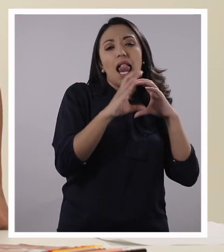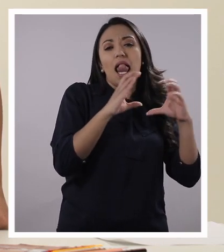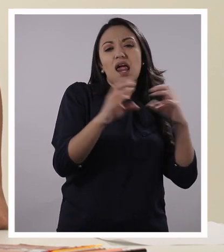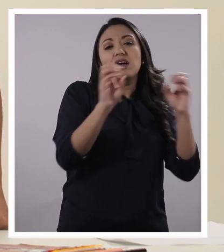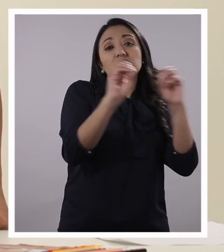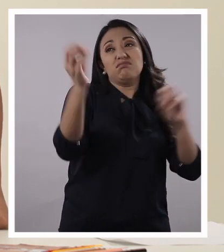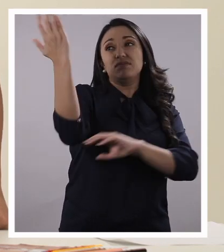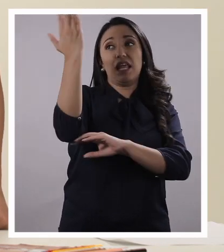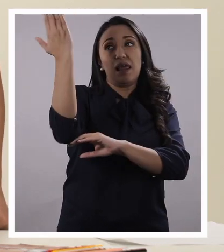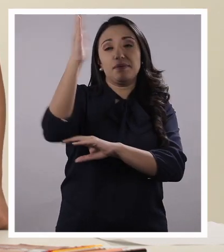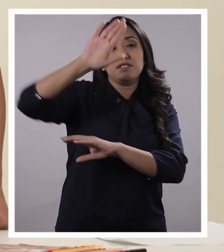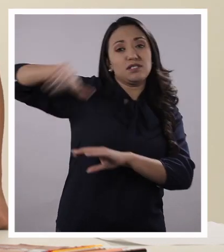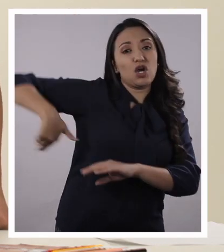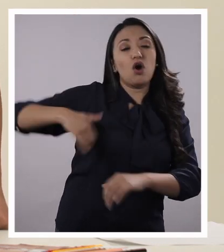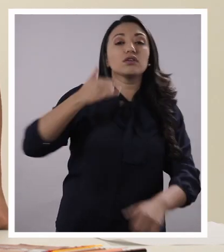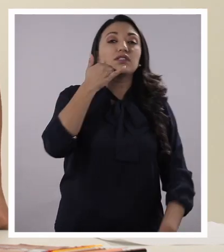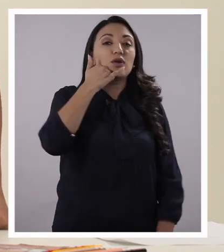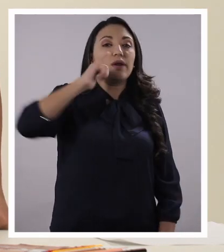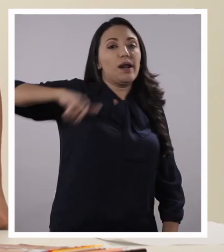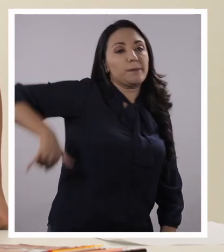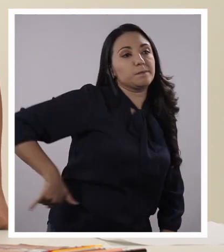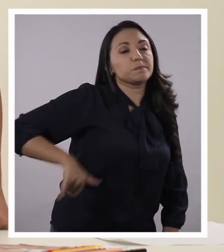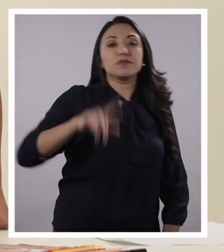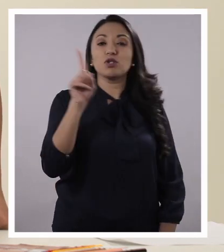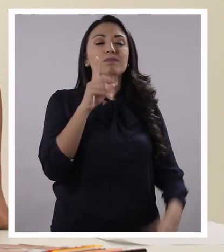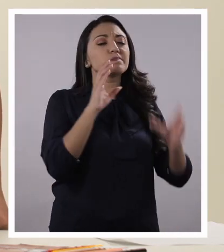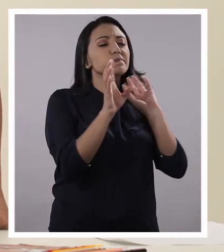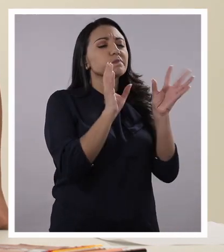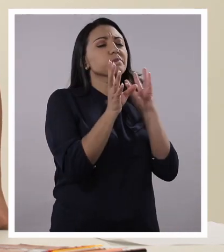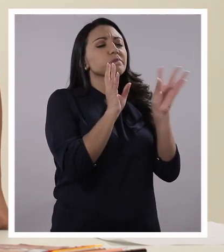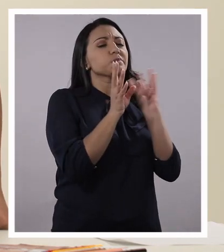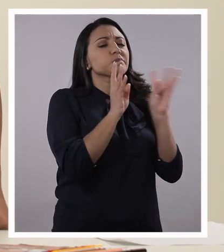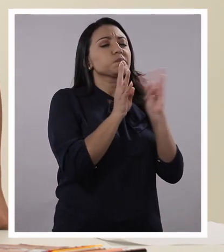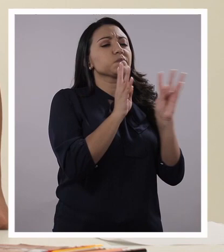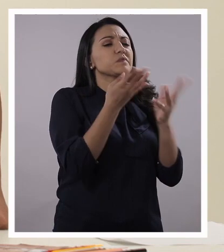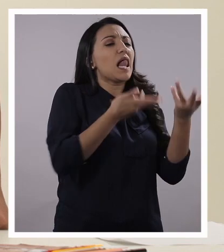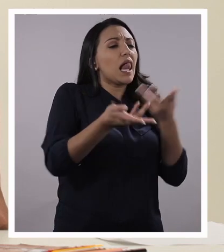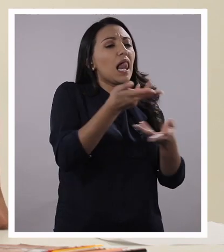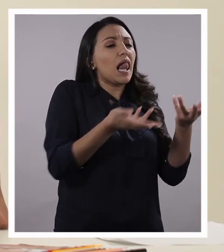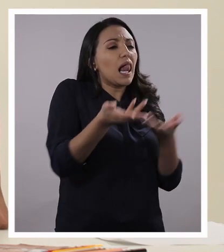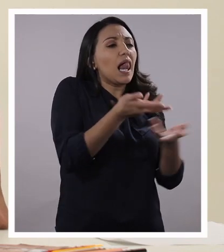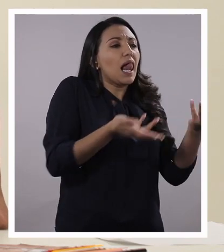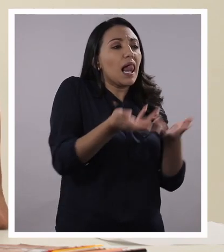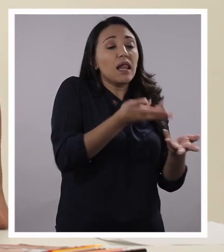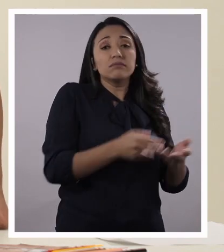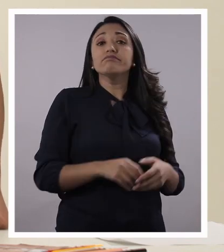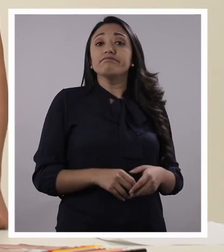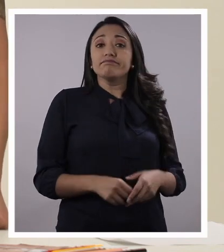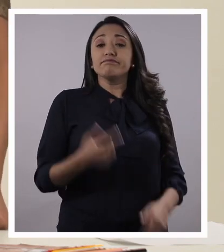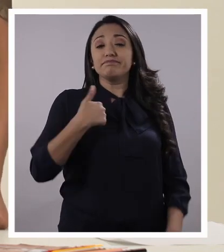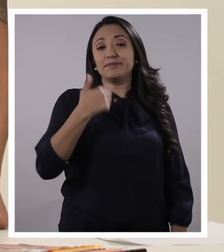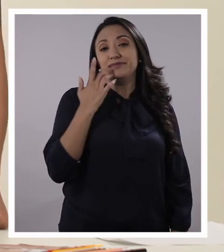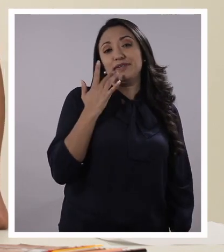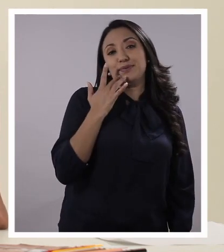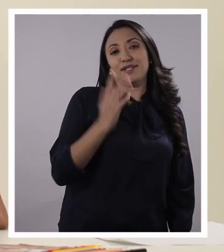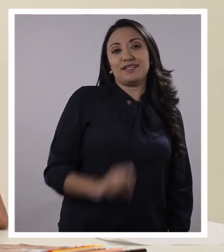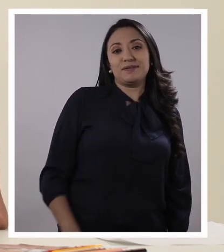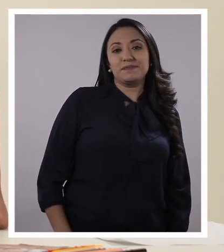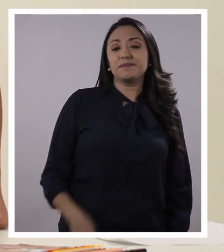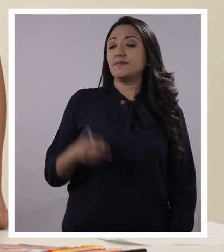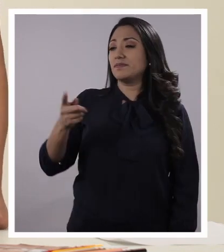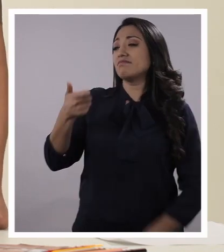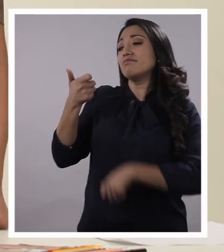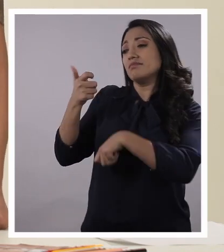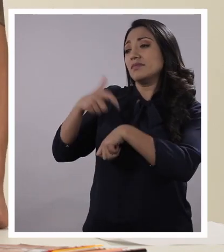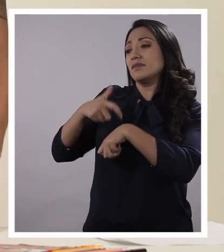hay televisión, no hay celular, sino que conversamos de todo lo que nos ha pasado en la semana. ¡Qué bello! Es mi momento favorito. Tiempo para pasar